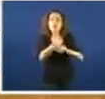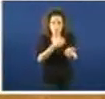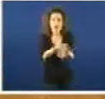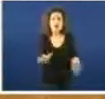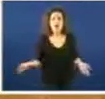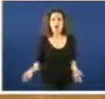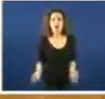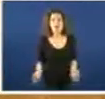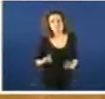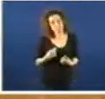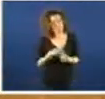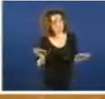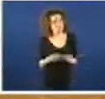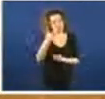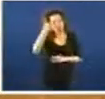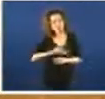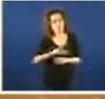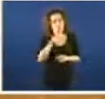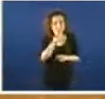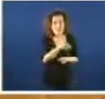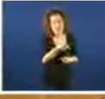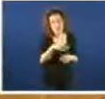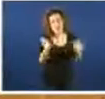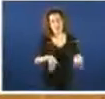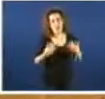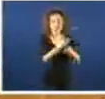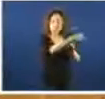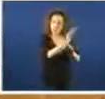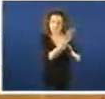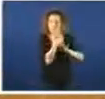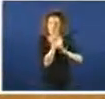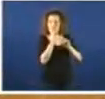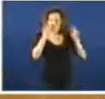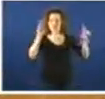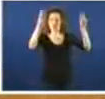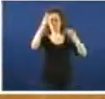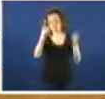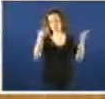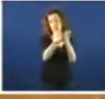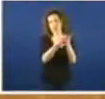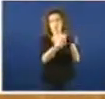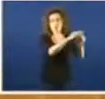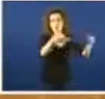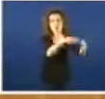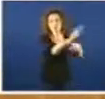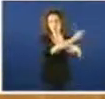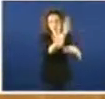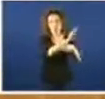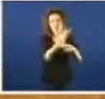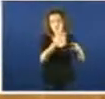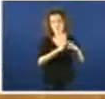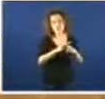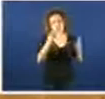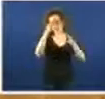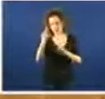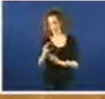Por lo tanto, creo que resulta esto, esta presentación aquí, de esta proposición por parte do Partido Popular, unha falta